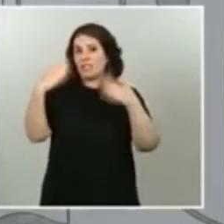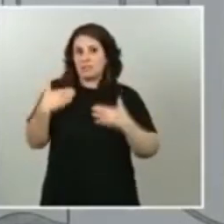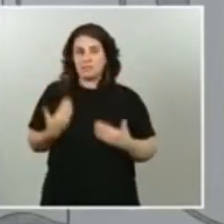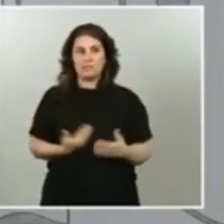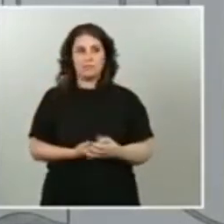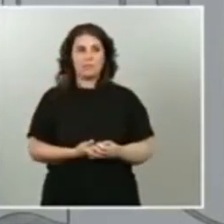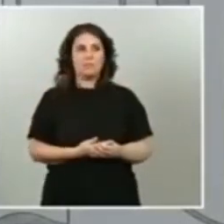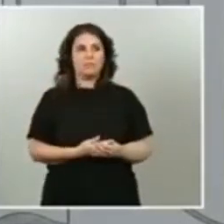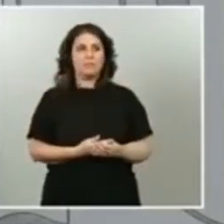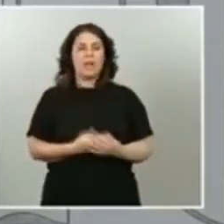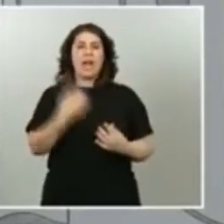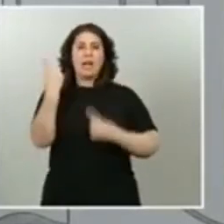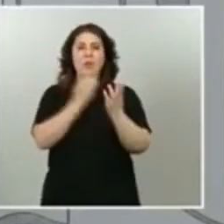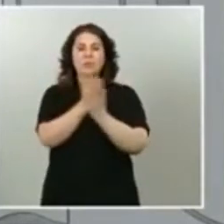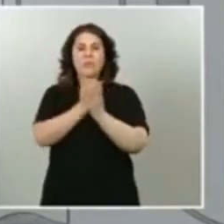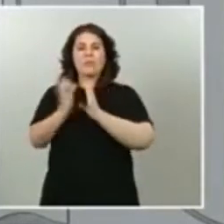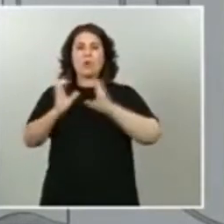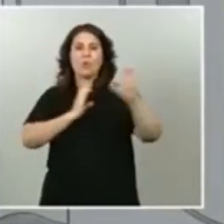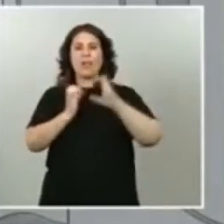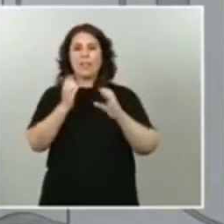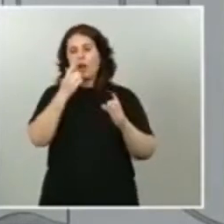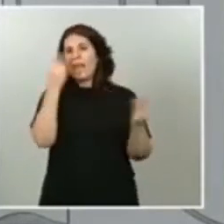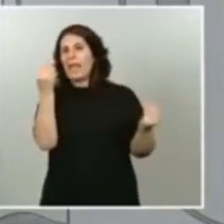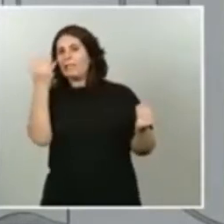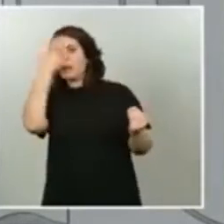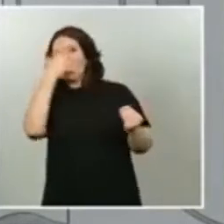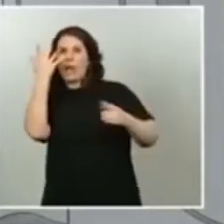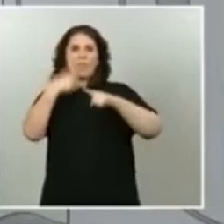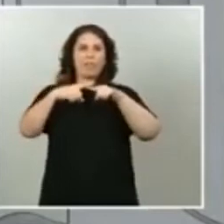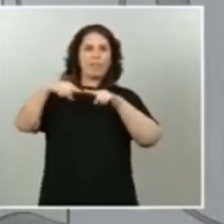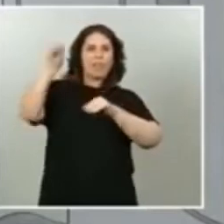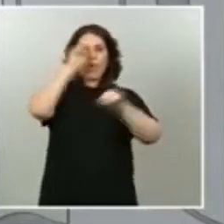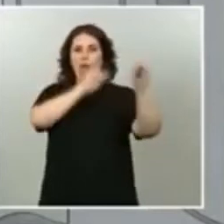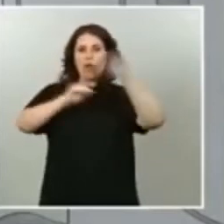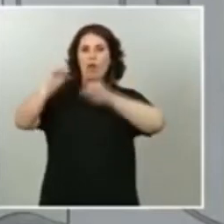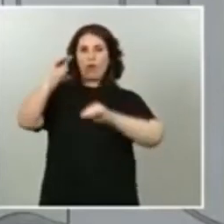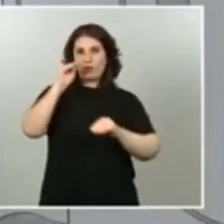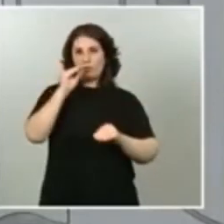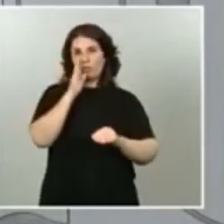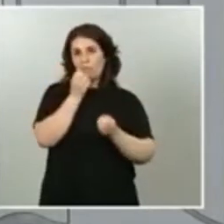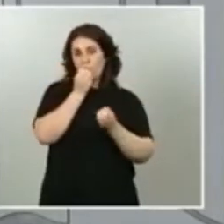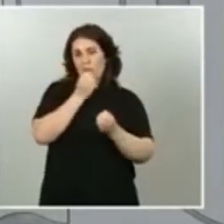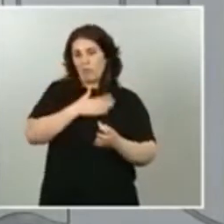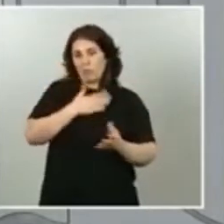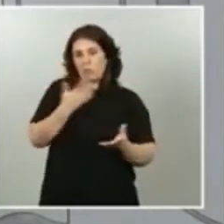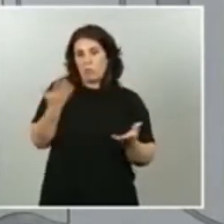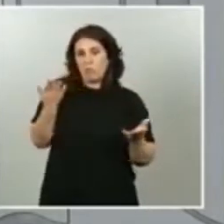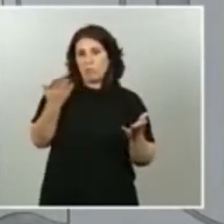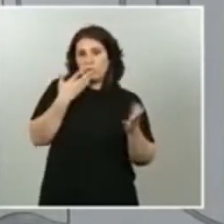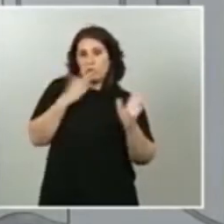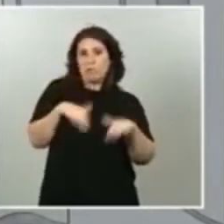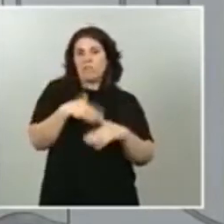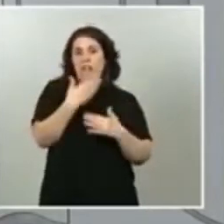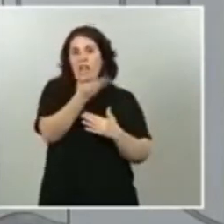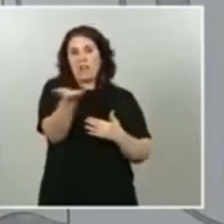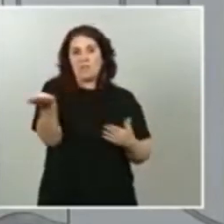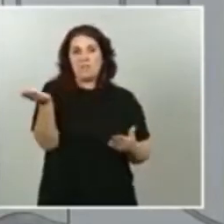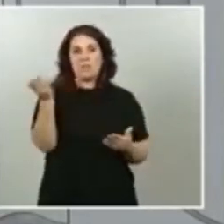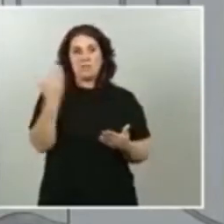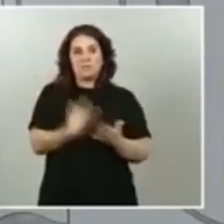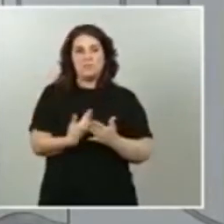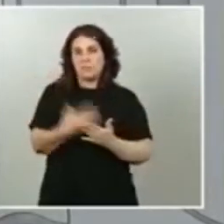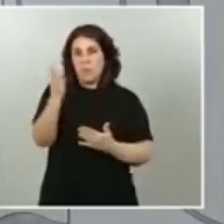en algunos medios de comunicación tal como la información que nosotros tenemos carecen en este momento de fundamento